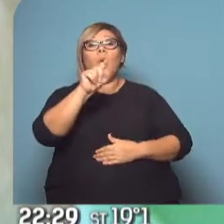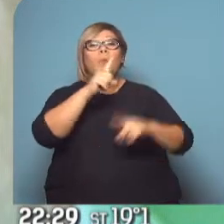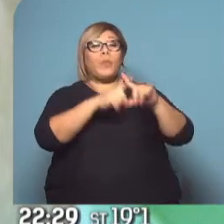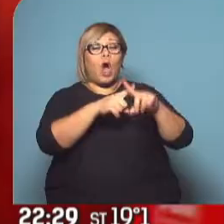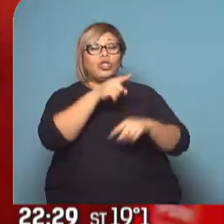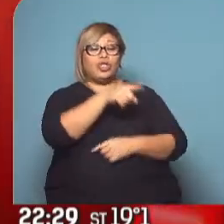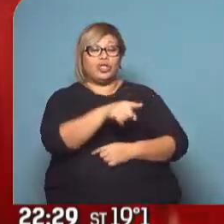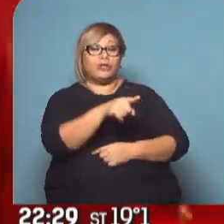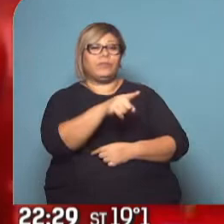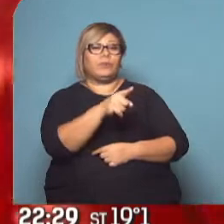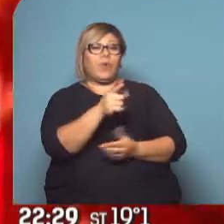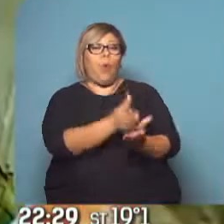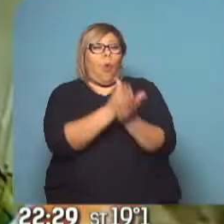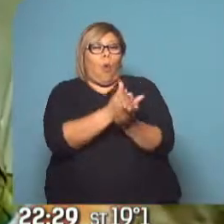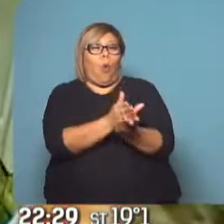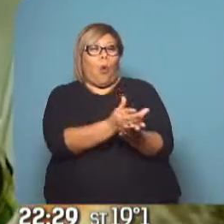este informe.